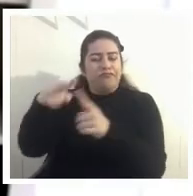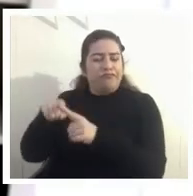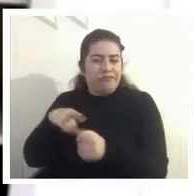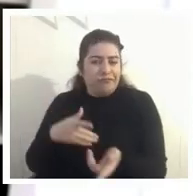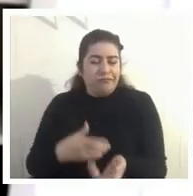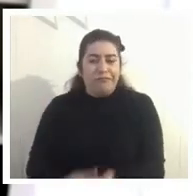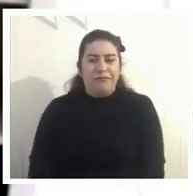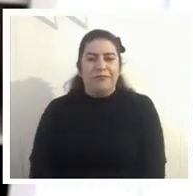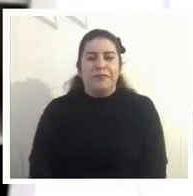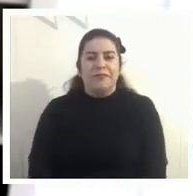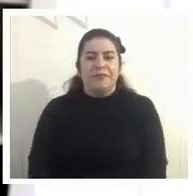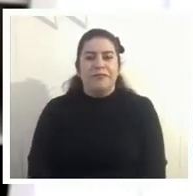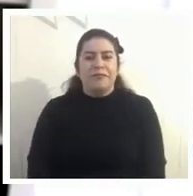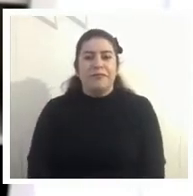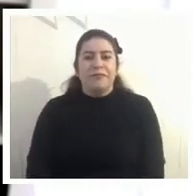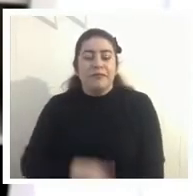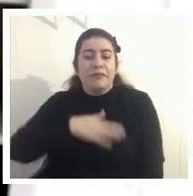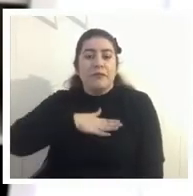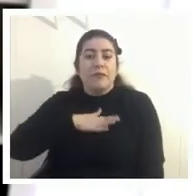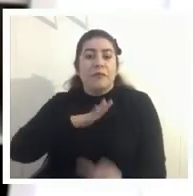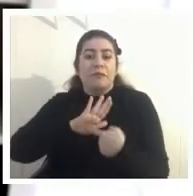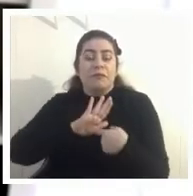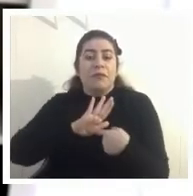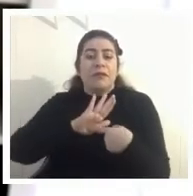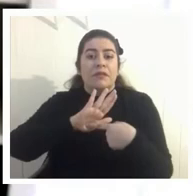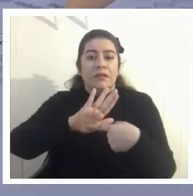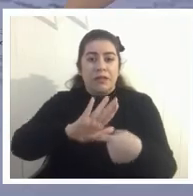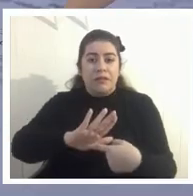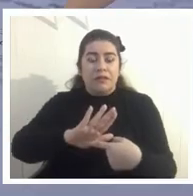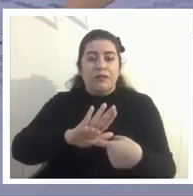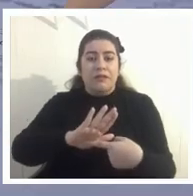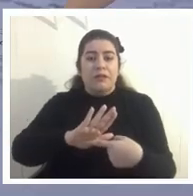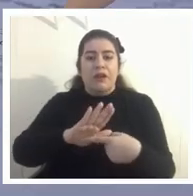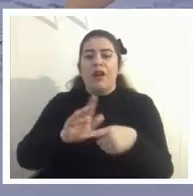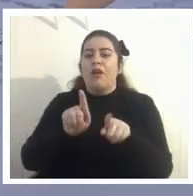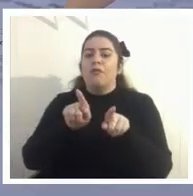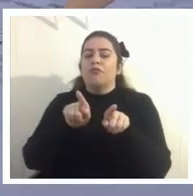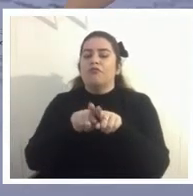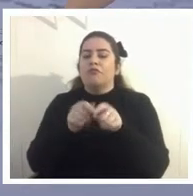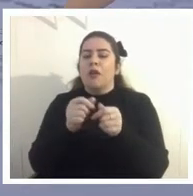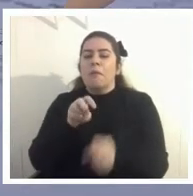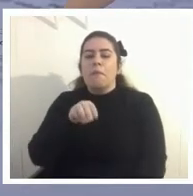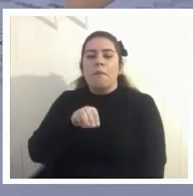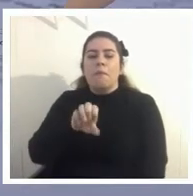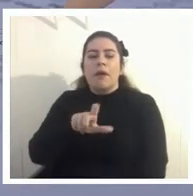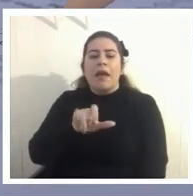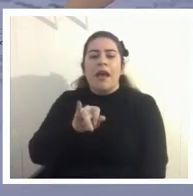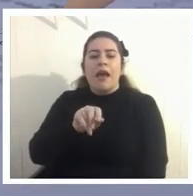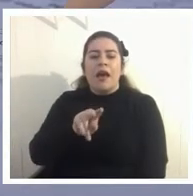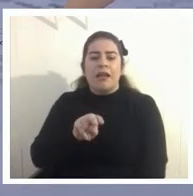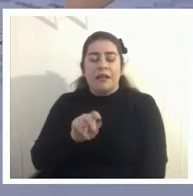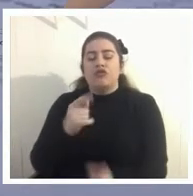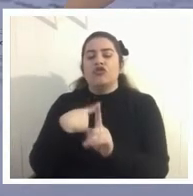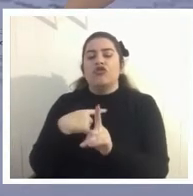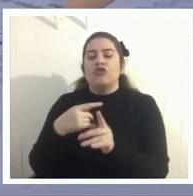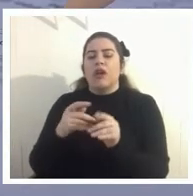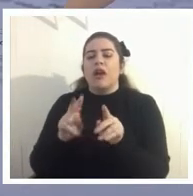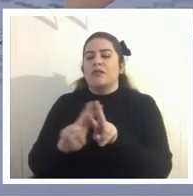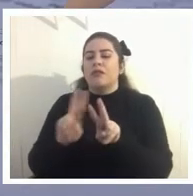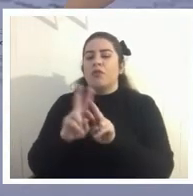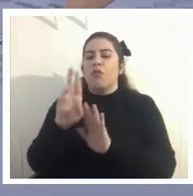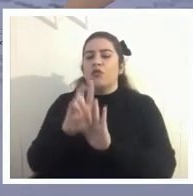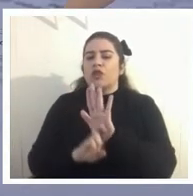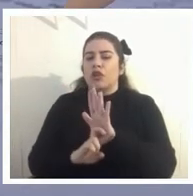y mi presentación sigue un poco a la de Melanis tuvimos un proyecto en conjunto hace algunos años